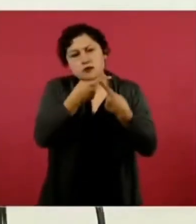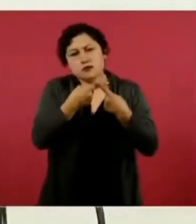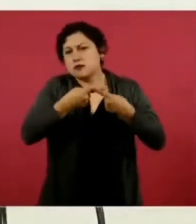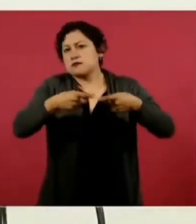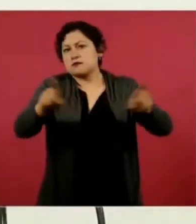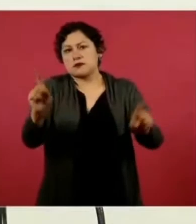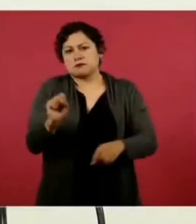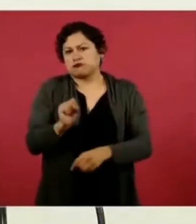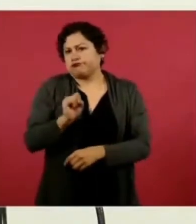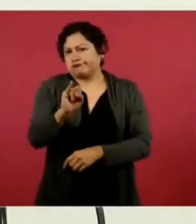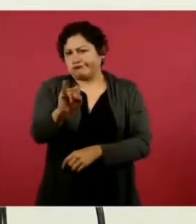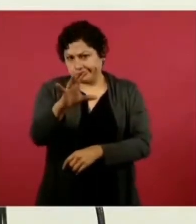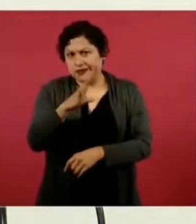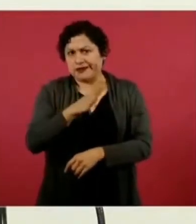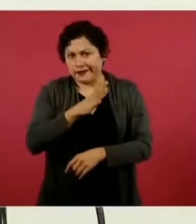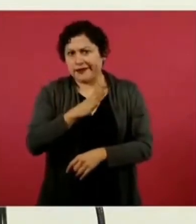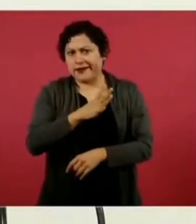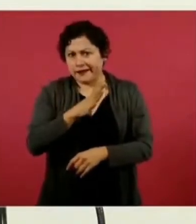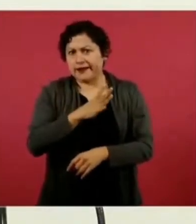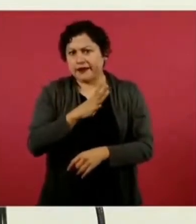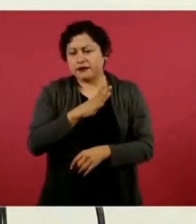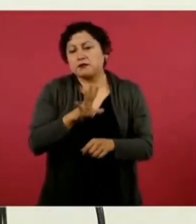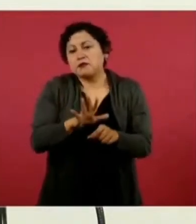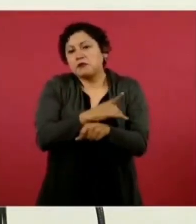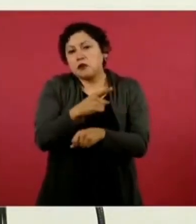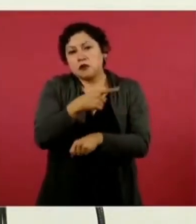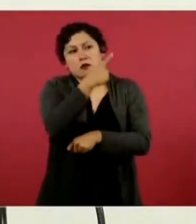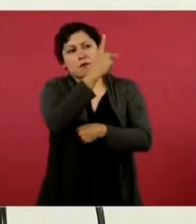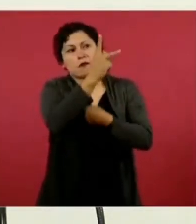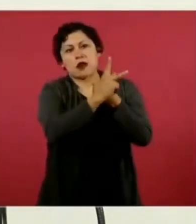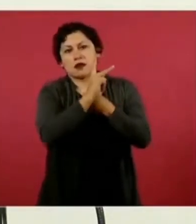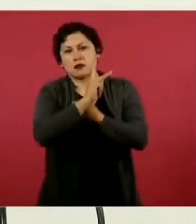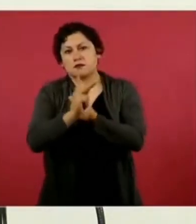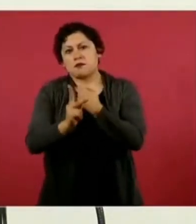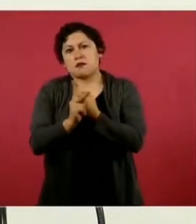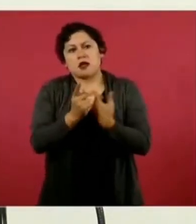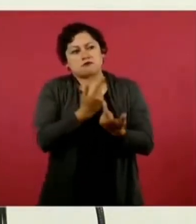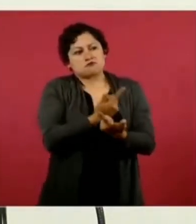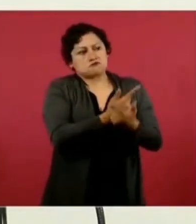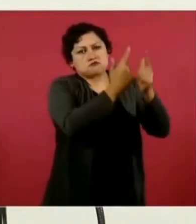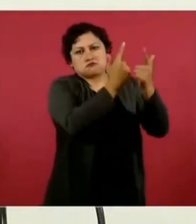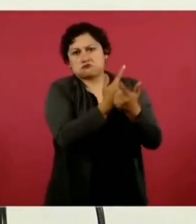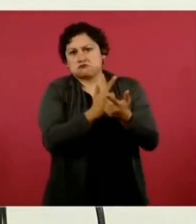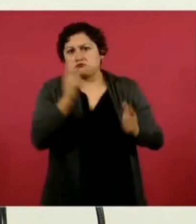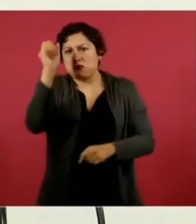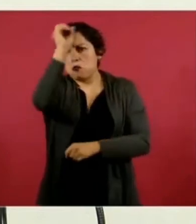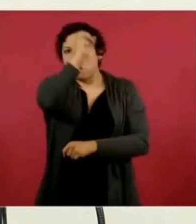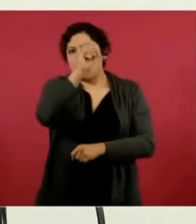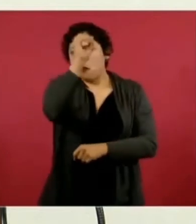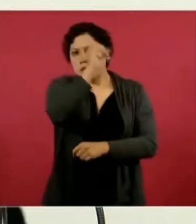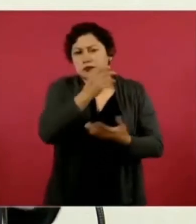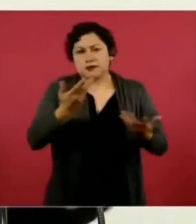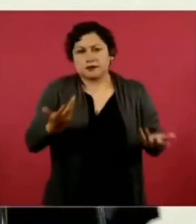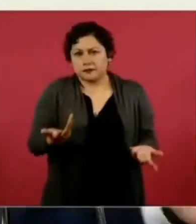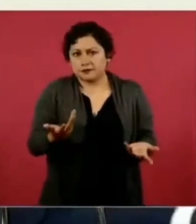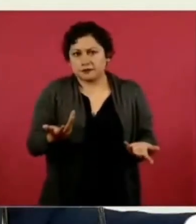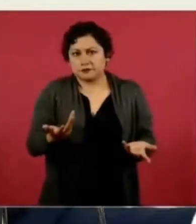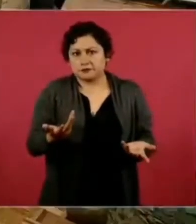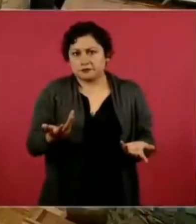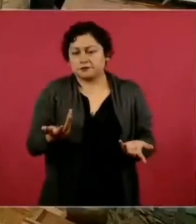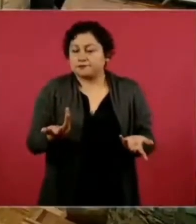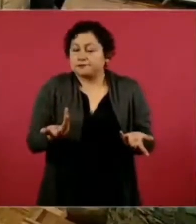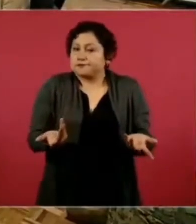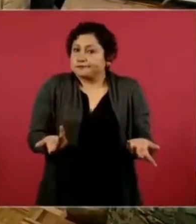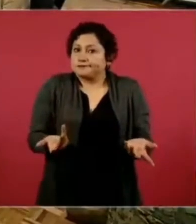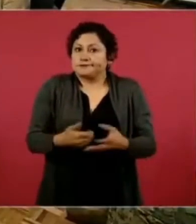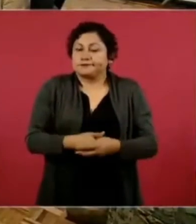libres y soberanos, entonces no